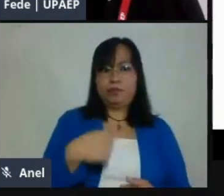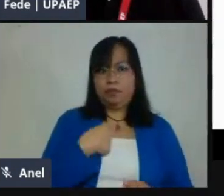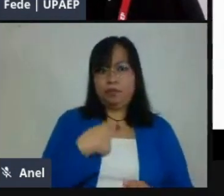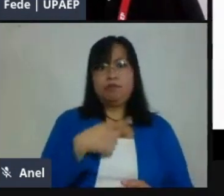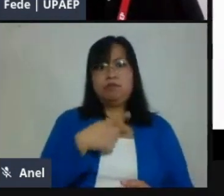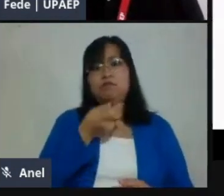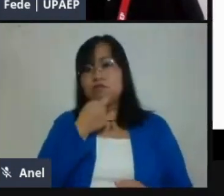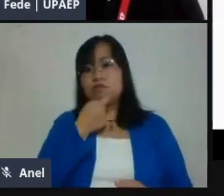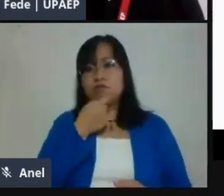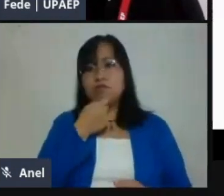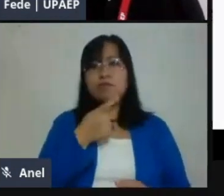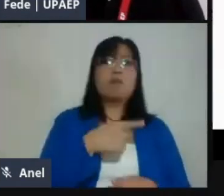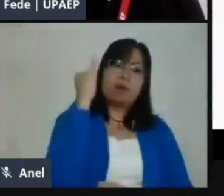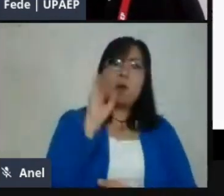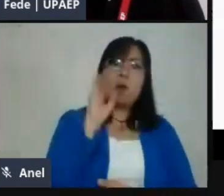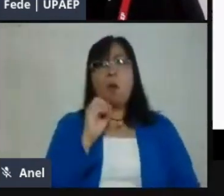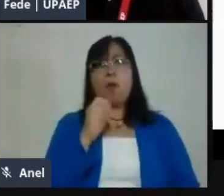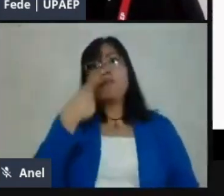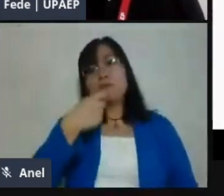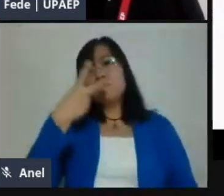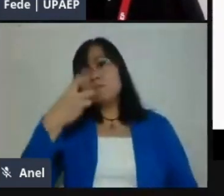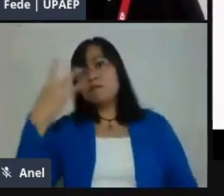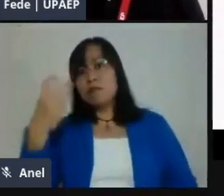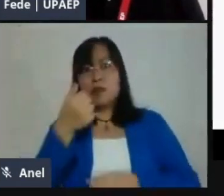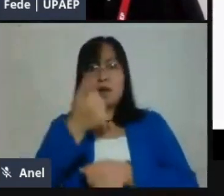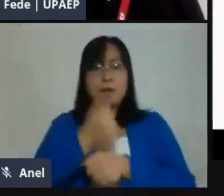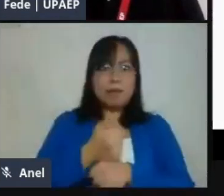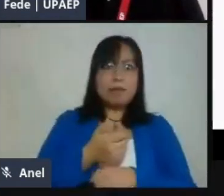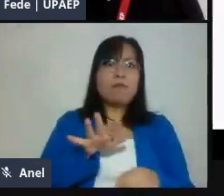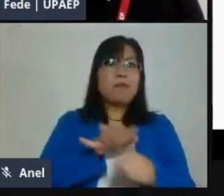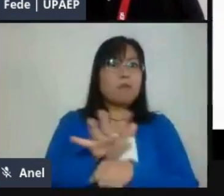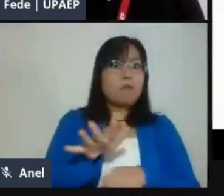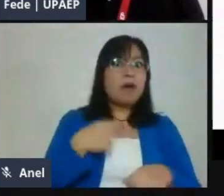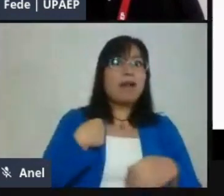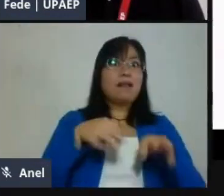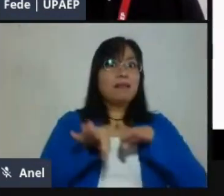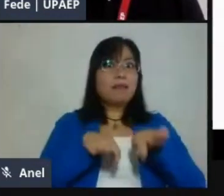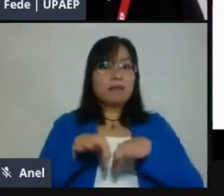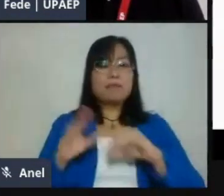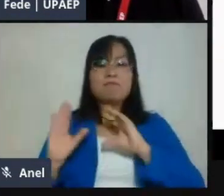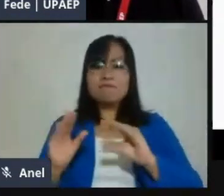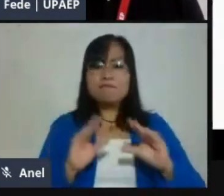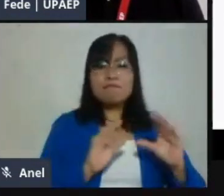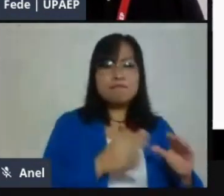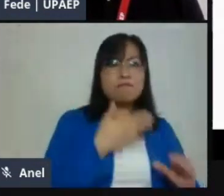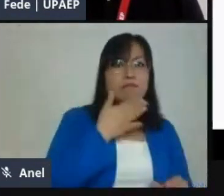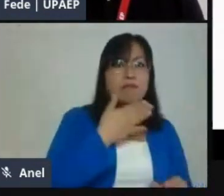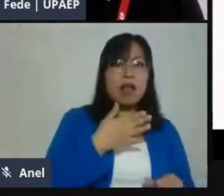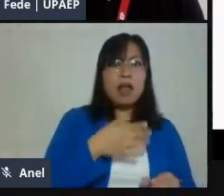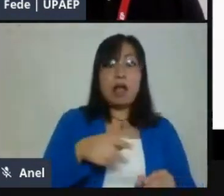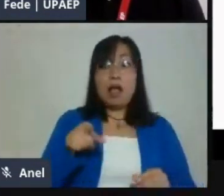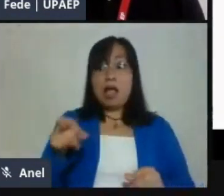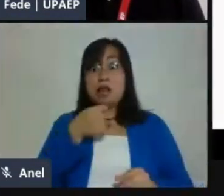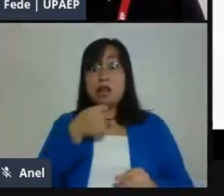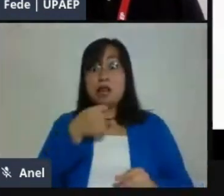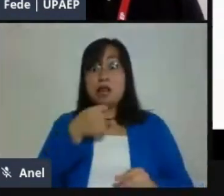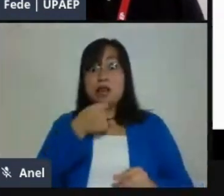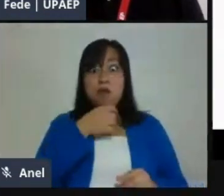permitir tener un trabajo asincrónico. Es decir, el alumno no tiene que estar conectado contigo en tiempo real para